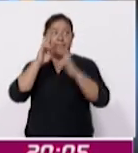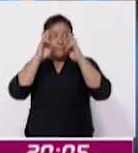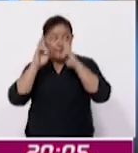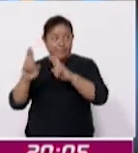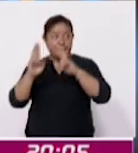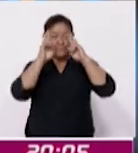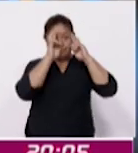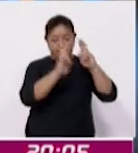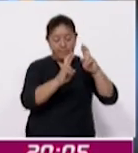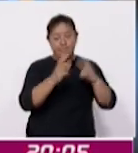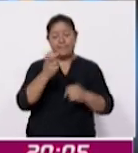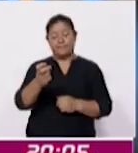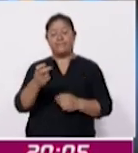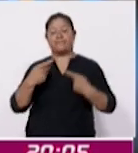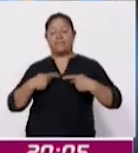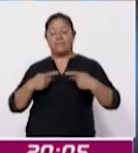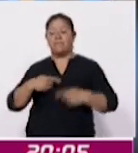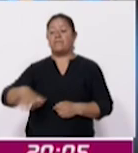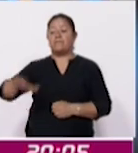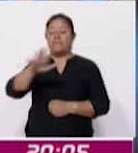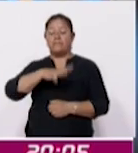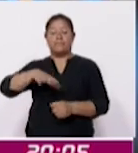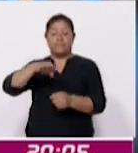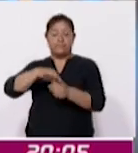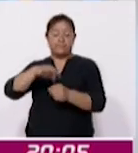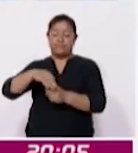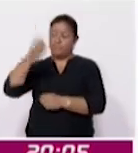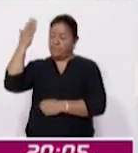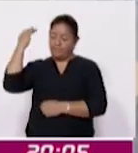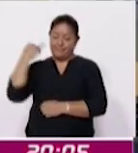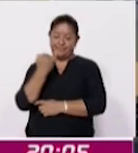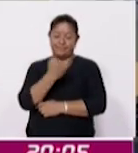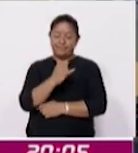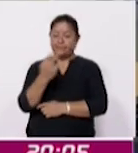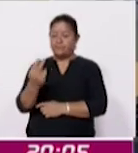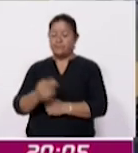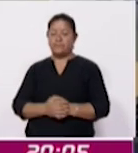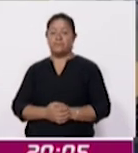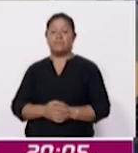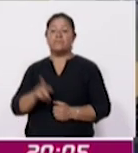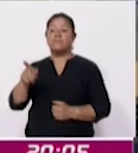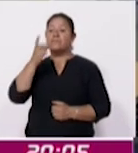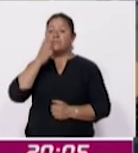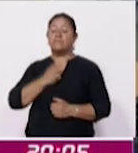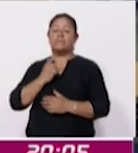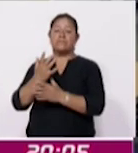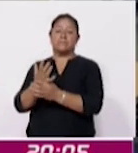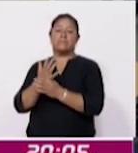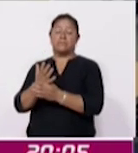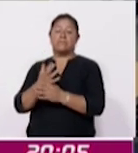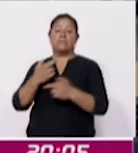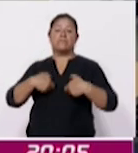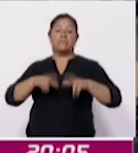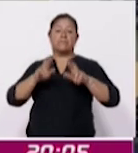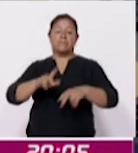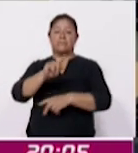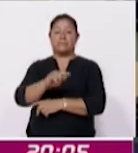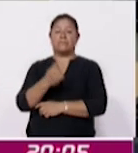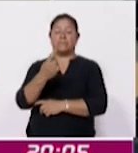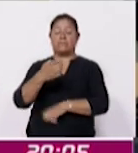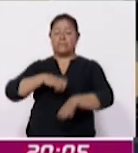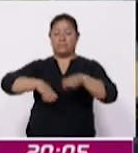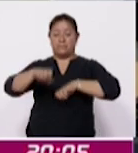voluntad de la ciudadanía expresada en las urnas el 2 de junio. Subrayó que los representantes de los 71 centros